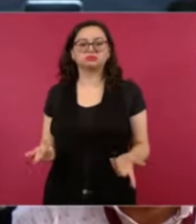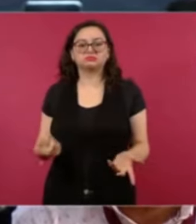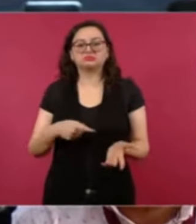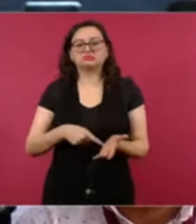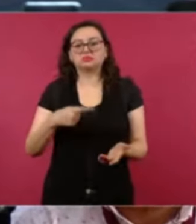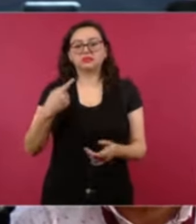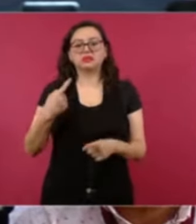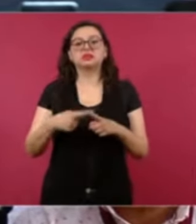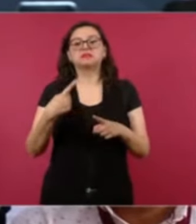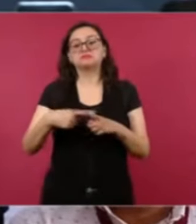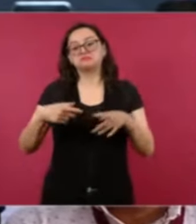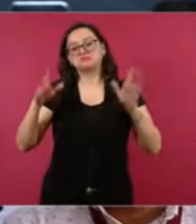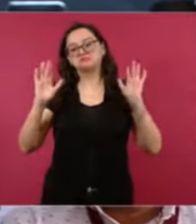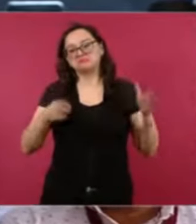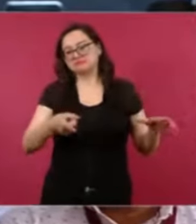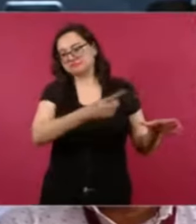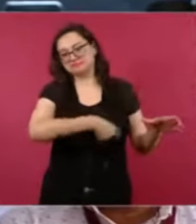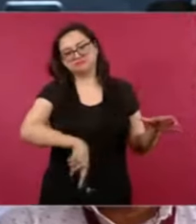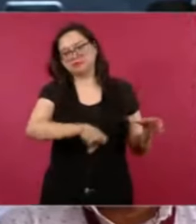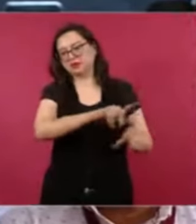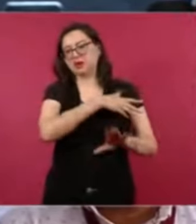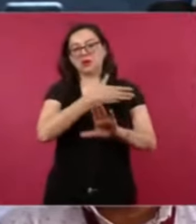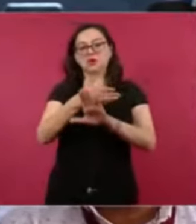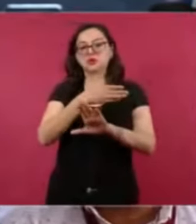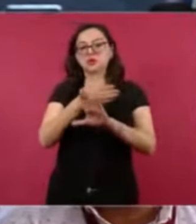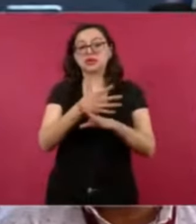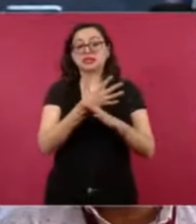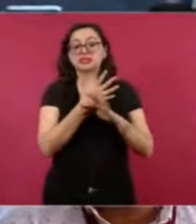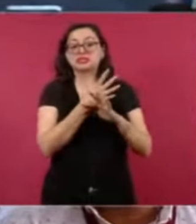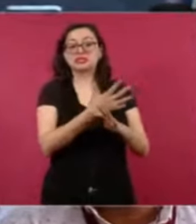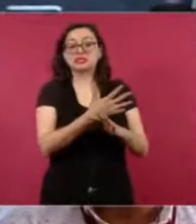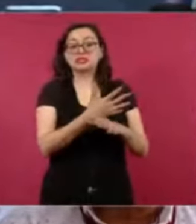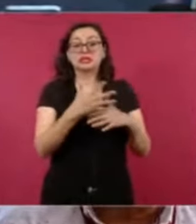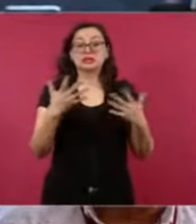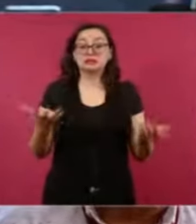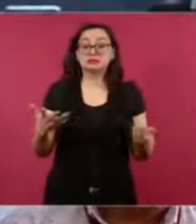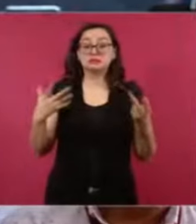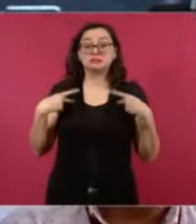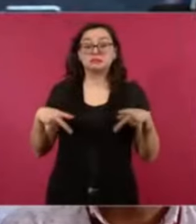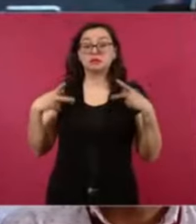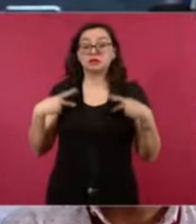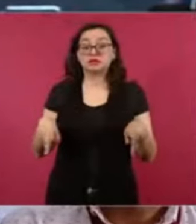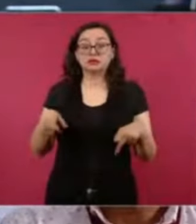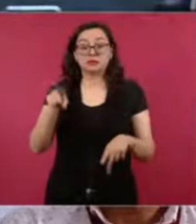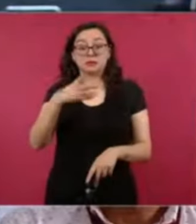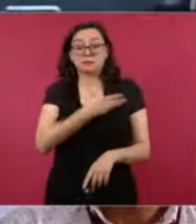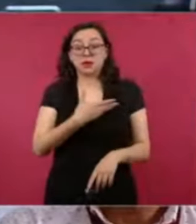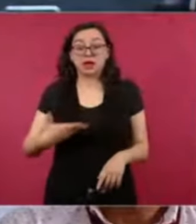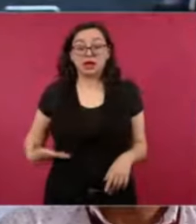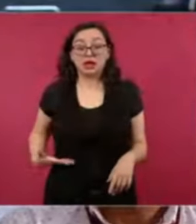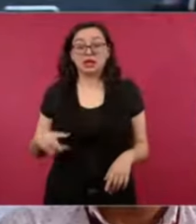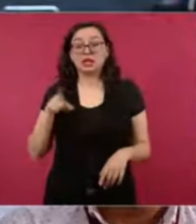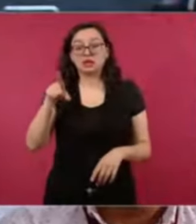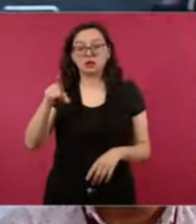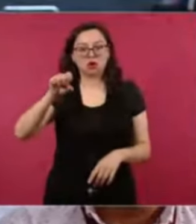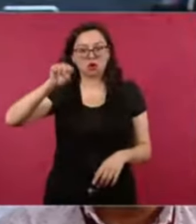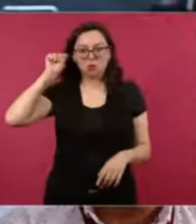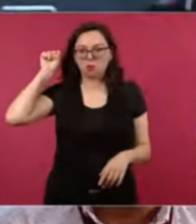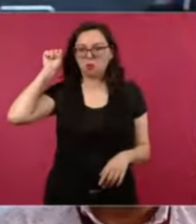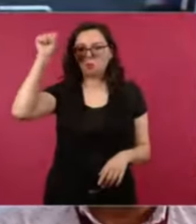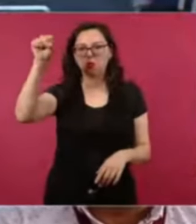oposición, donde argumentan o siguen tratando de asustar a la gente, diciéndole que usted es un presidente comunista